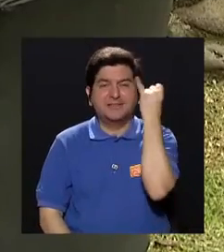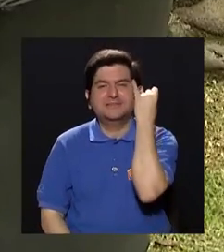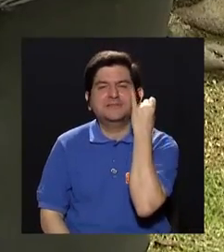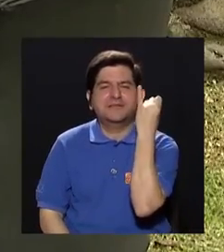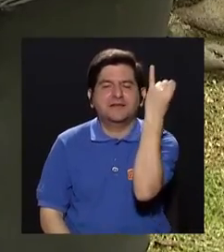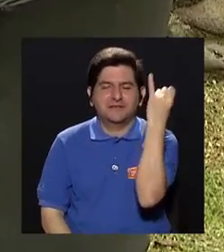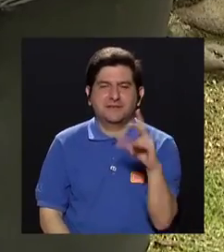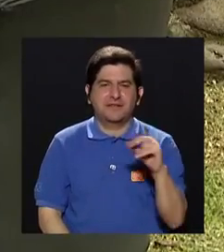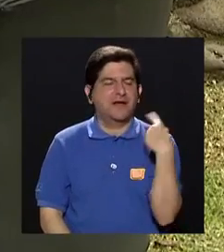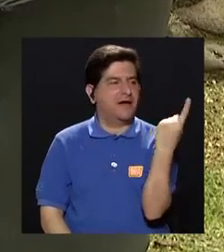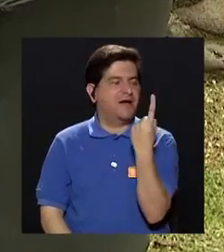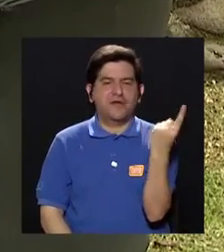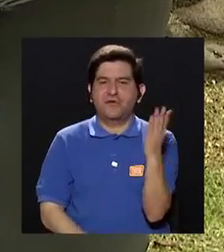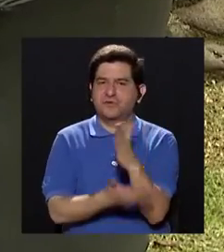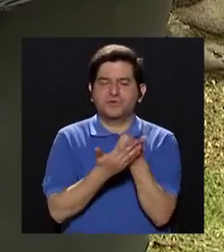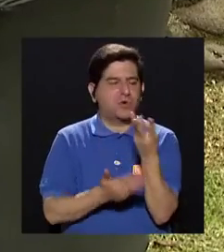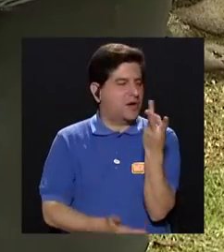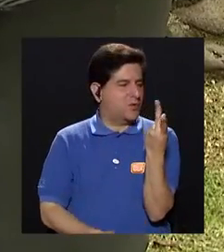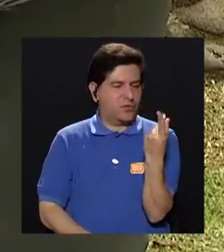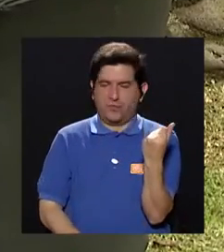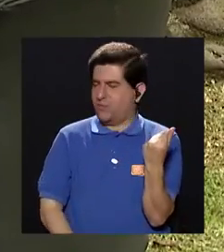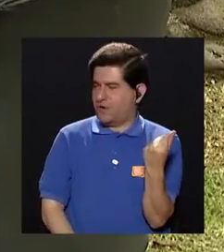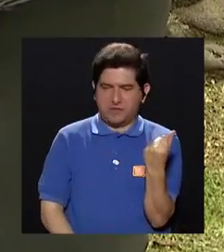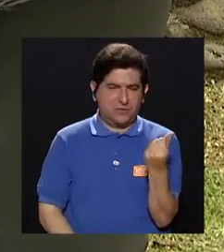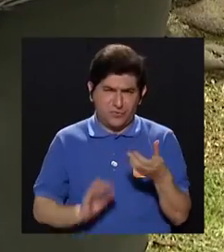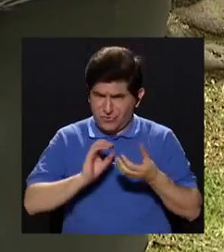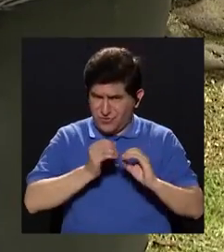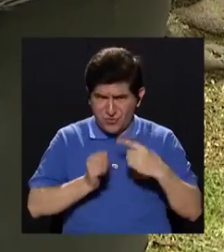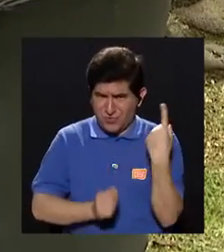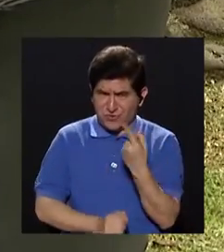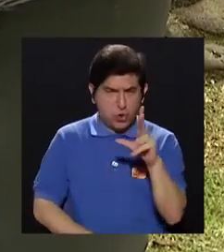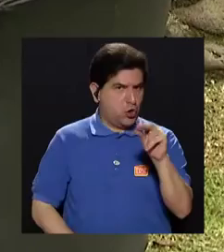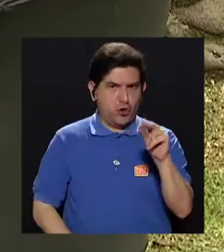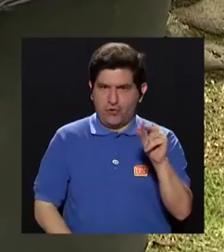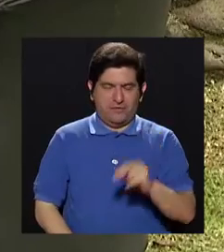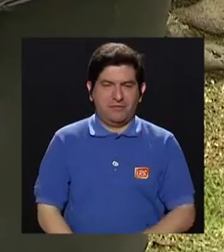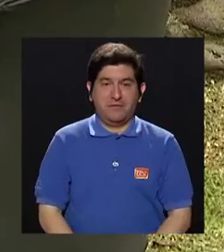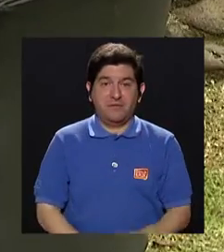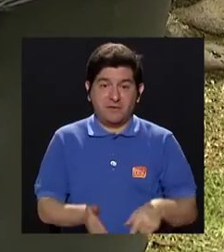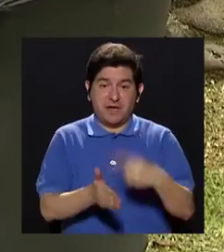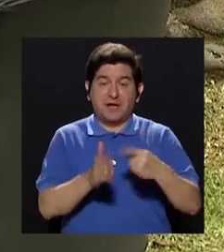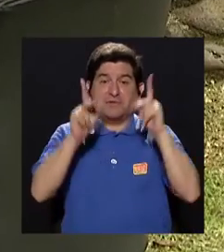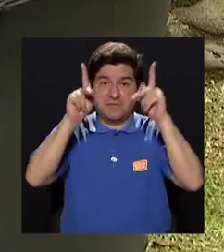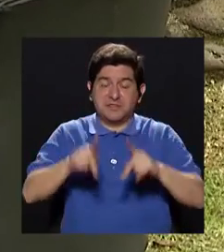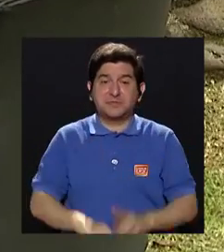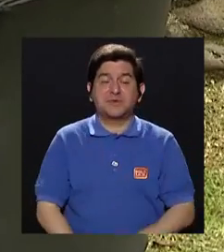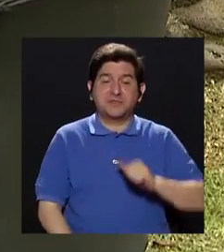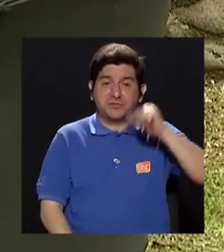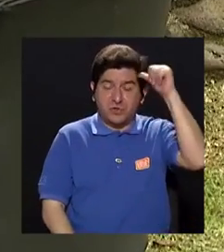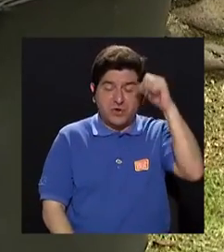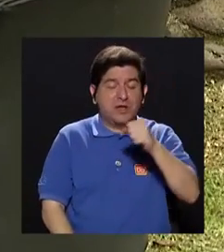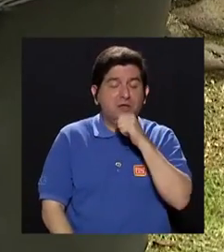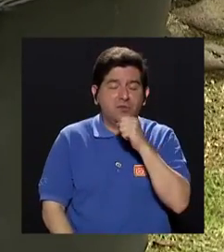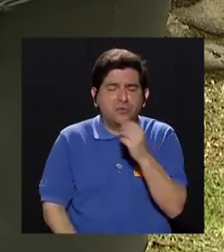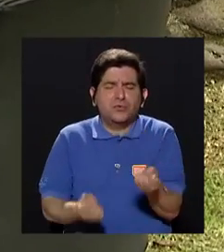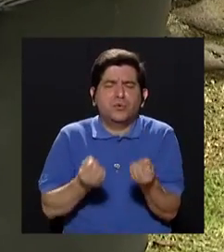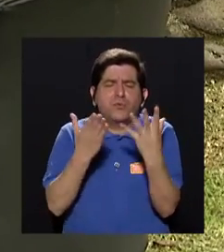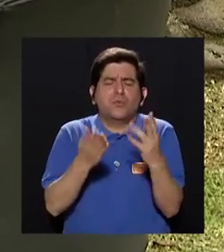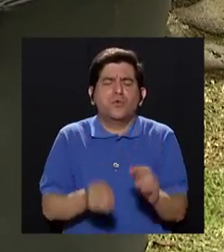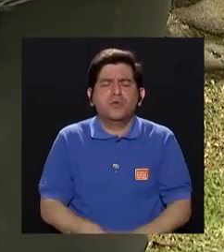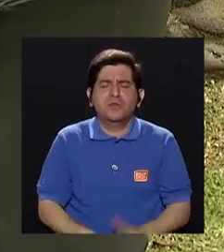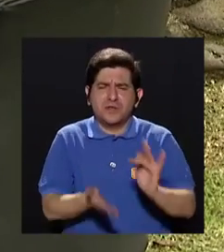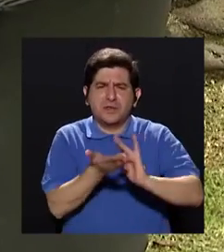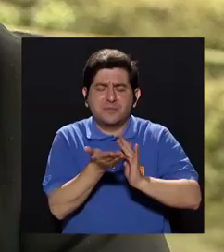Pero ese concepto no es solo algo cuantitativo, o no es solo un número. Porque en ocasiones, cuando la persona mayor, aunque tome